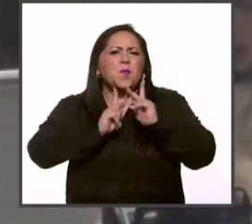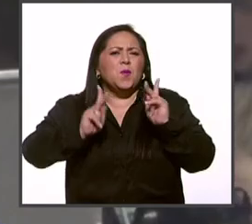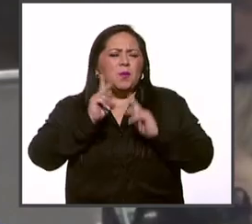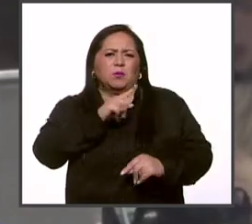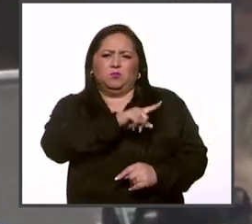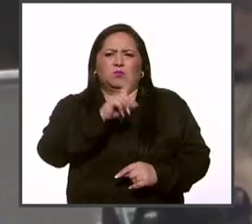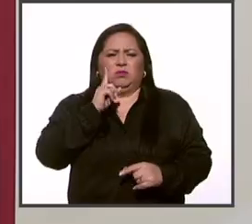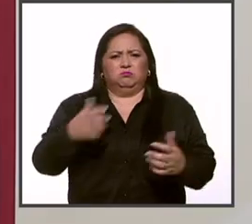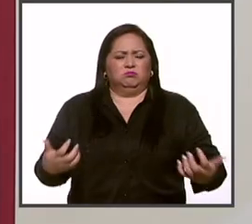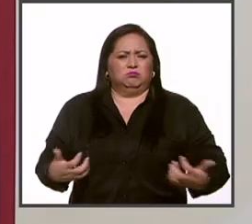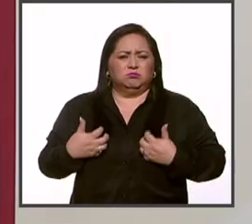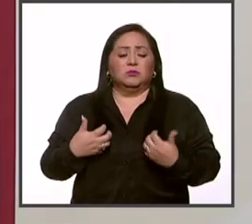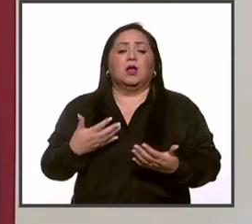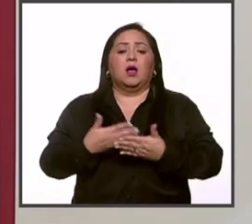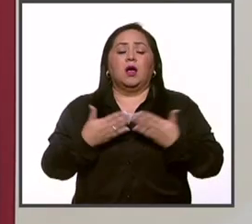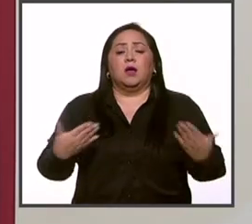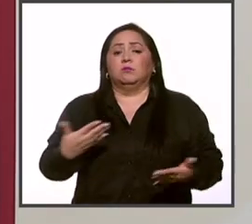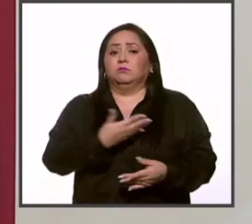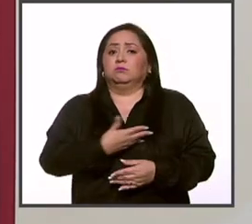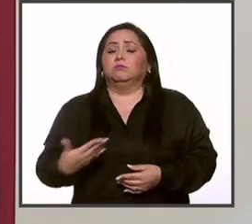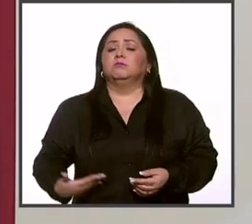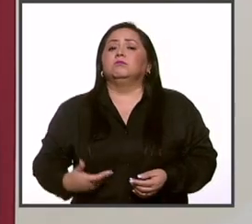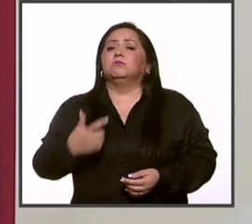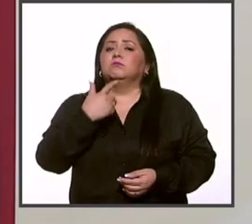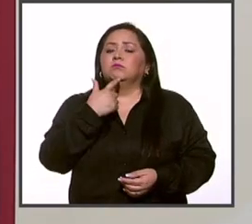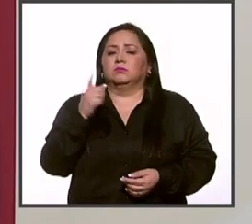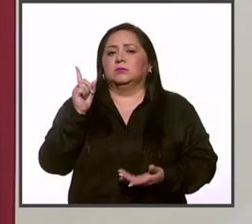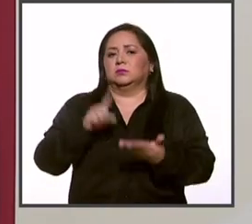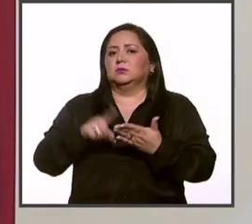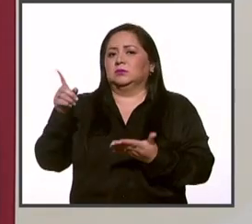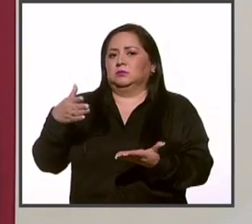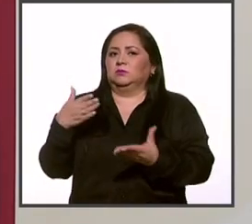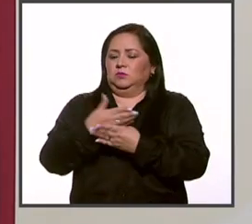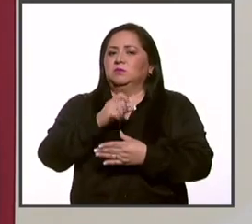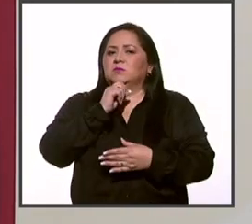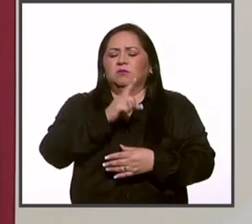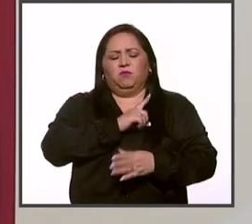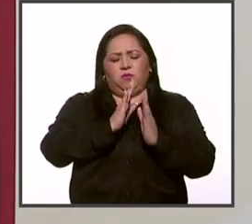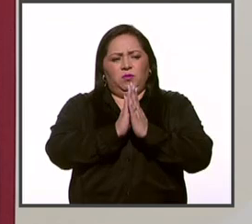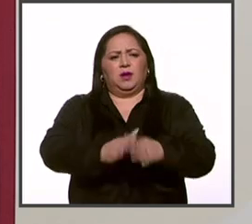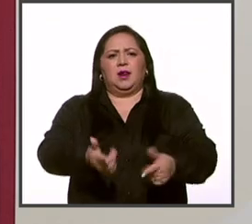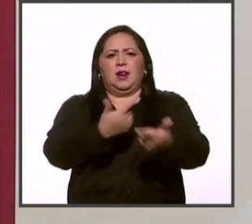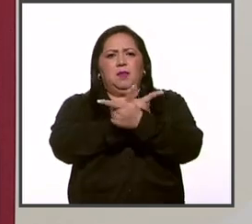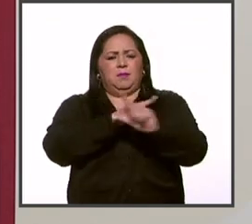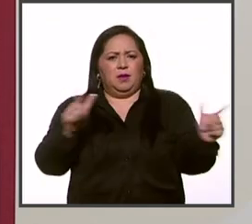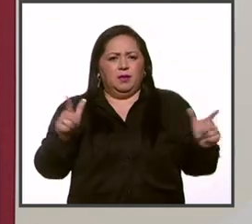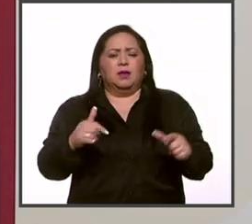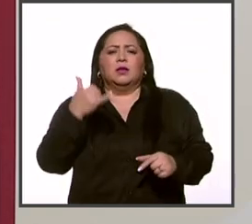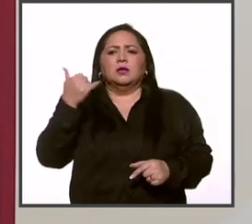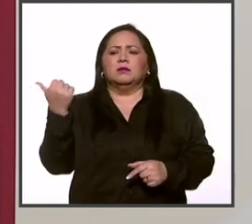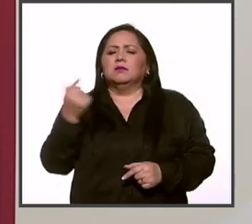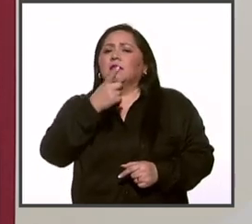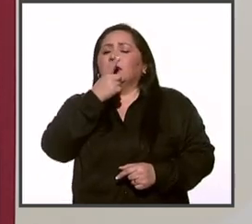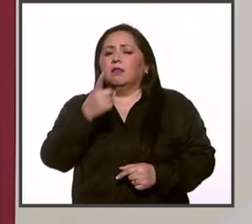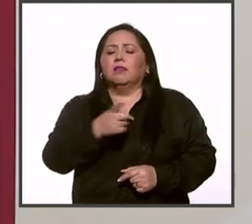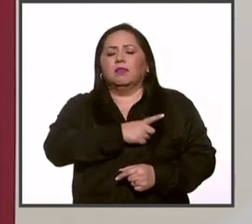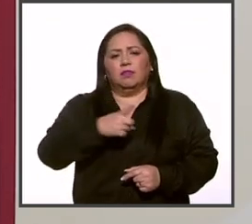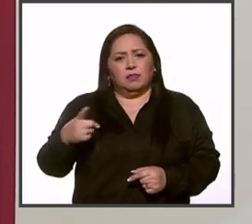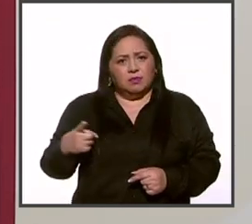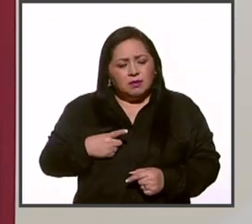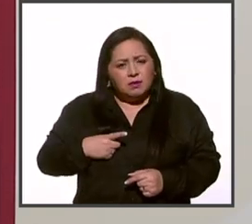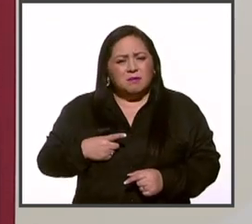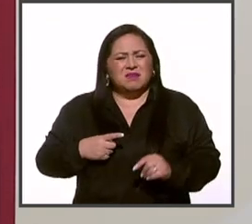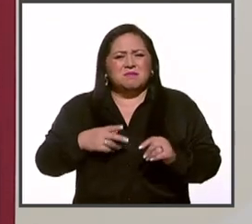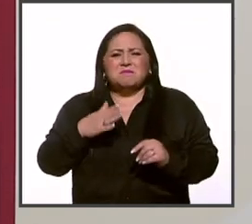Cloutier. El presidente López Obrador intervino para que fuera liberado y expresó que debe haber